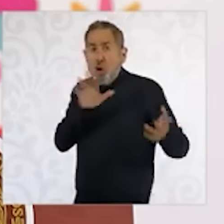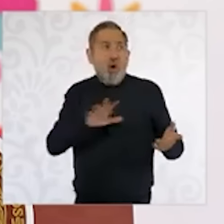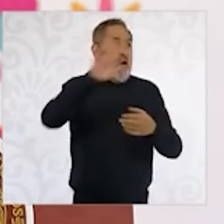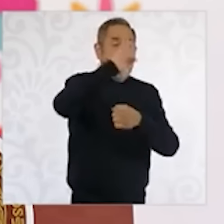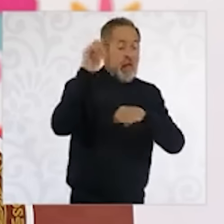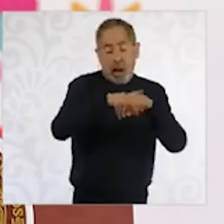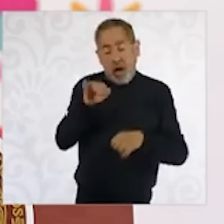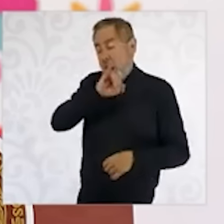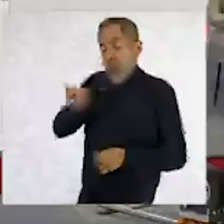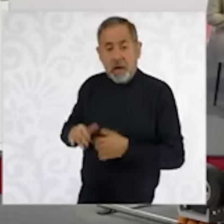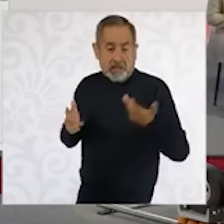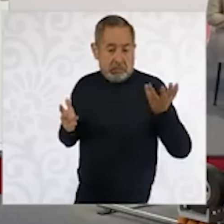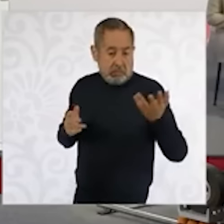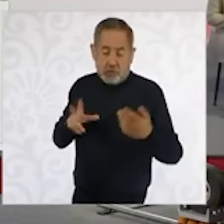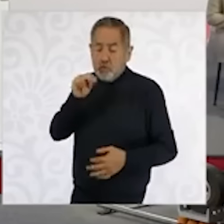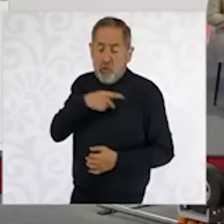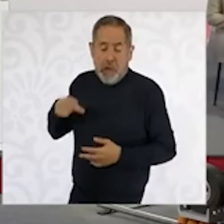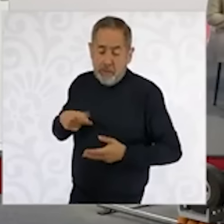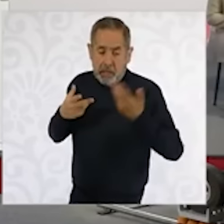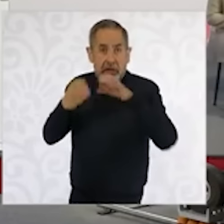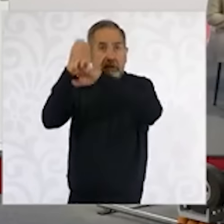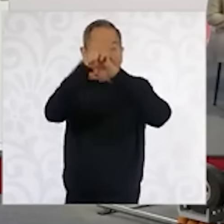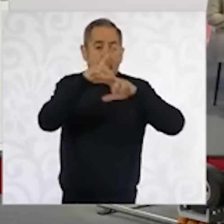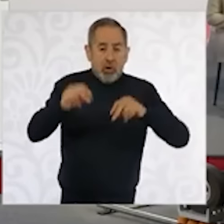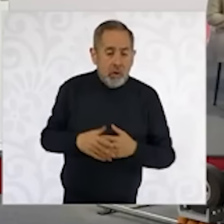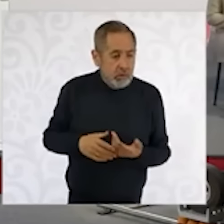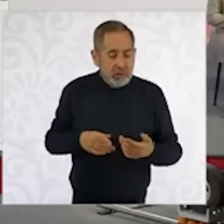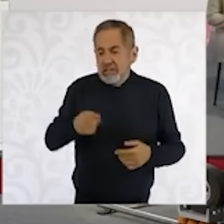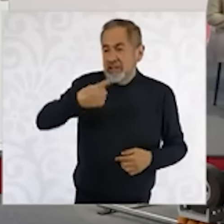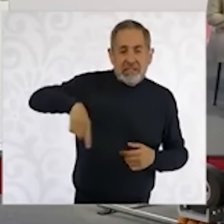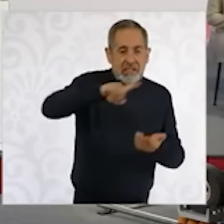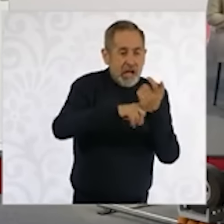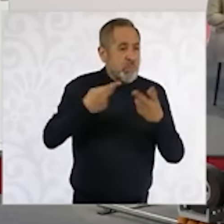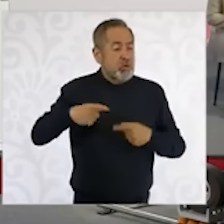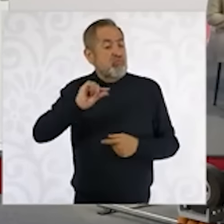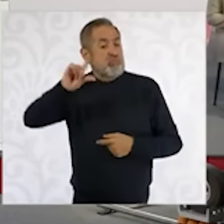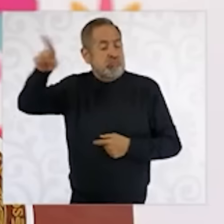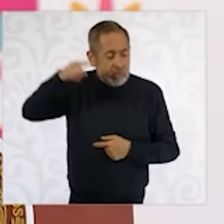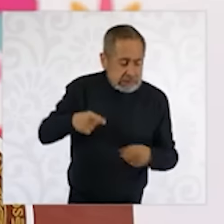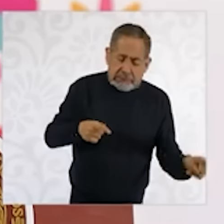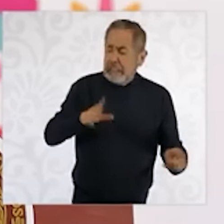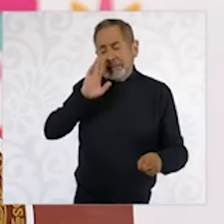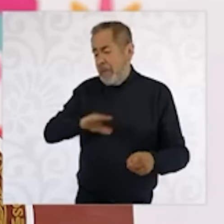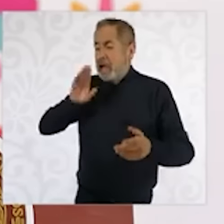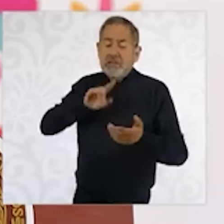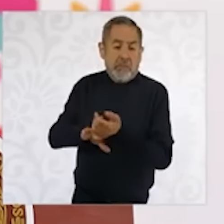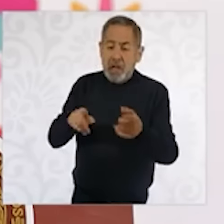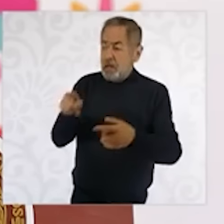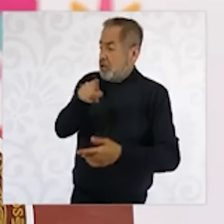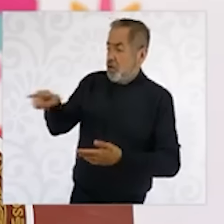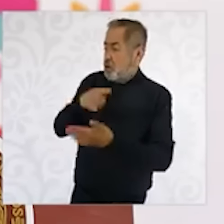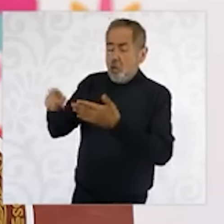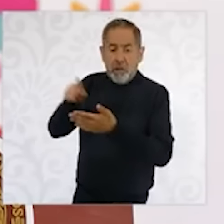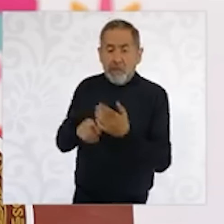federal o en todos los estados. Ha sido criticado por los académicos legales. Los legisladores